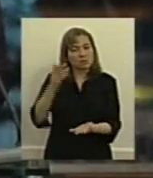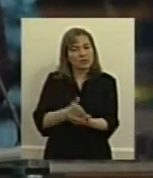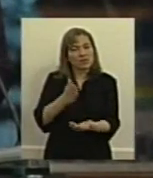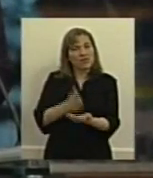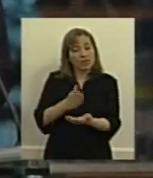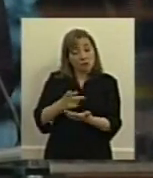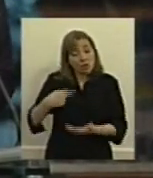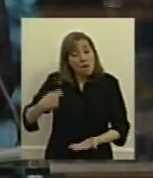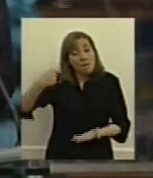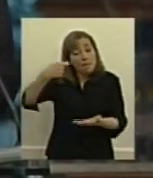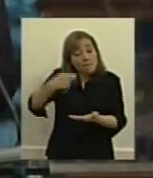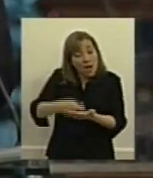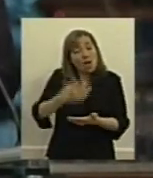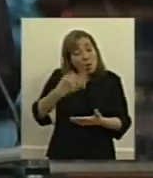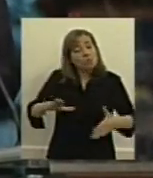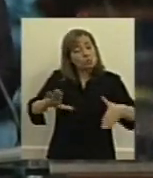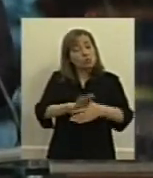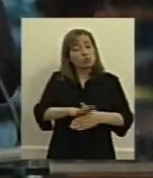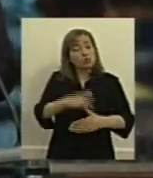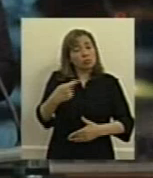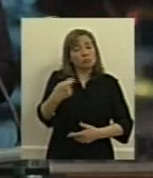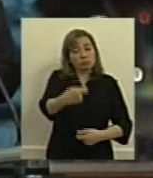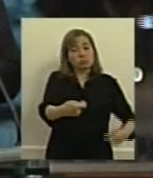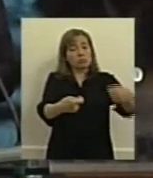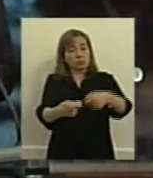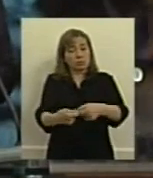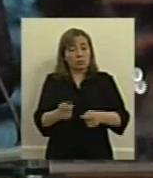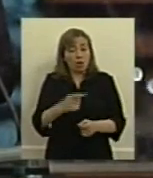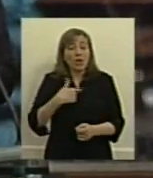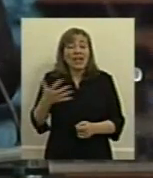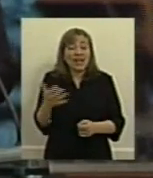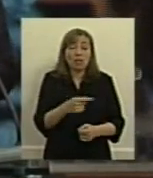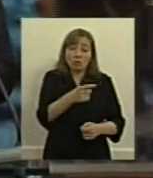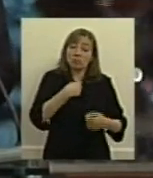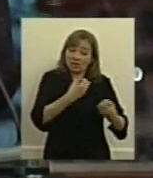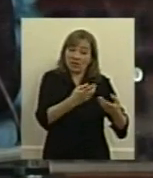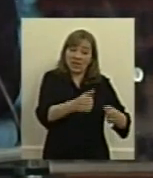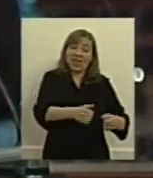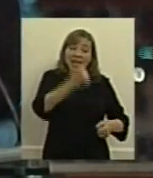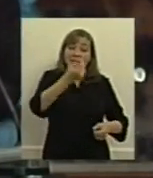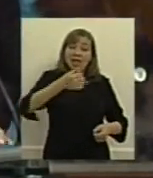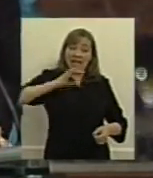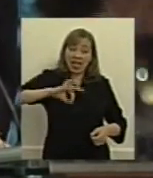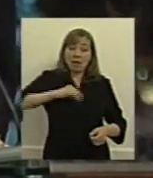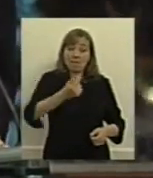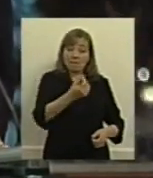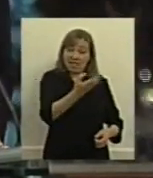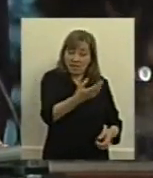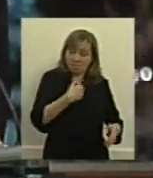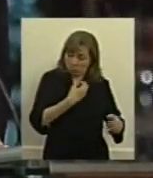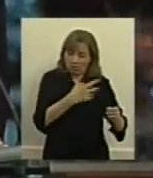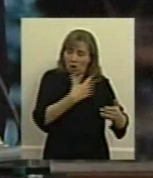realmente lo que corresponde sin quitar la rentabilidad ni las de las medicinas